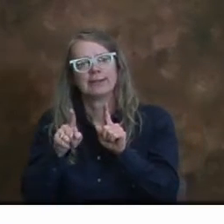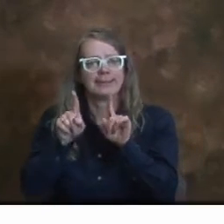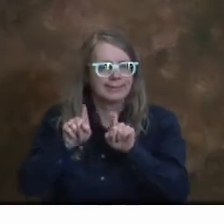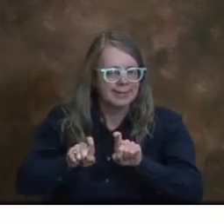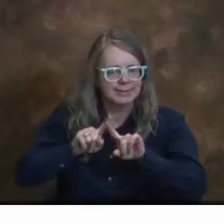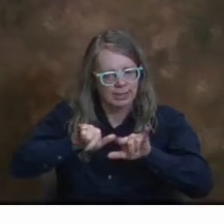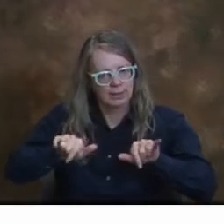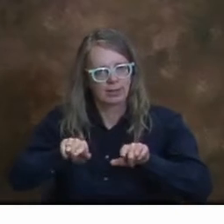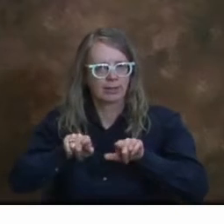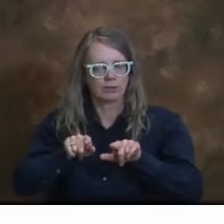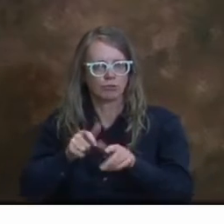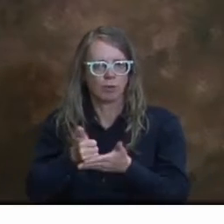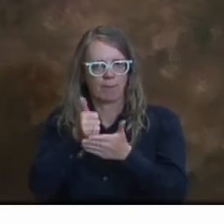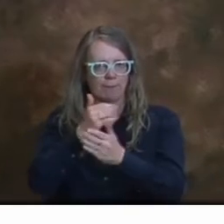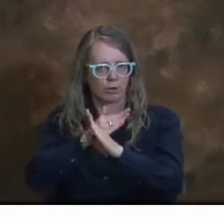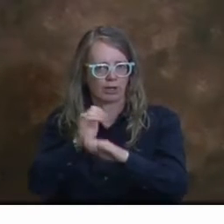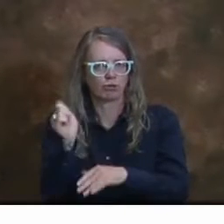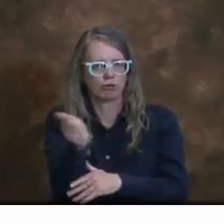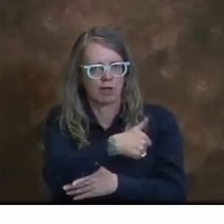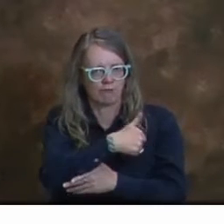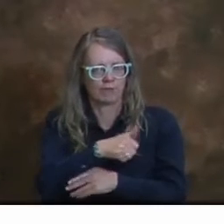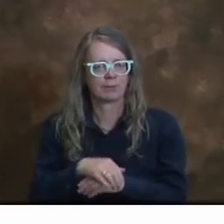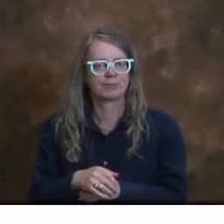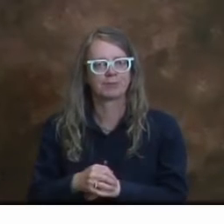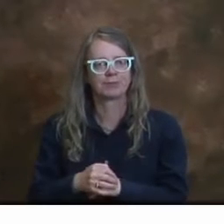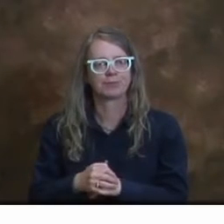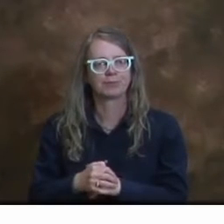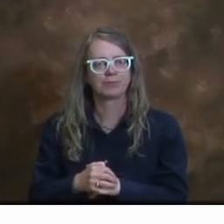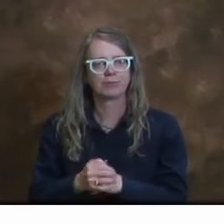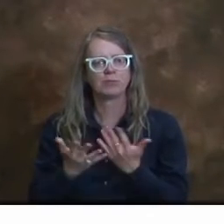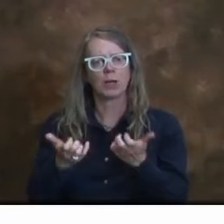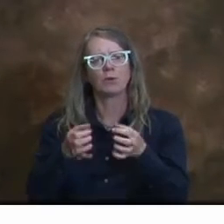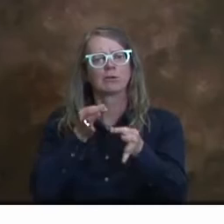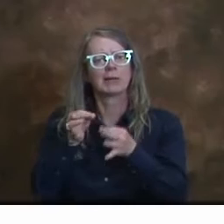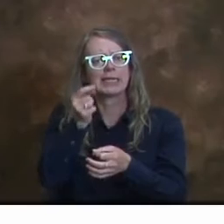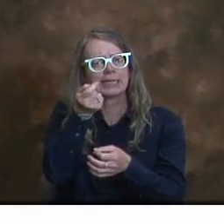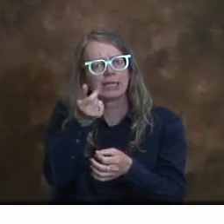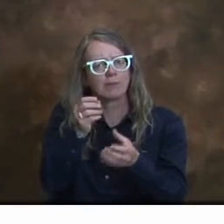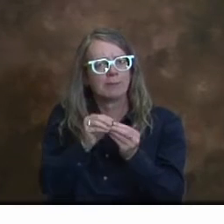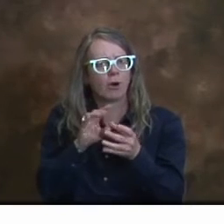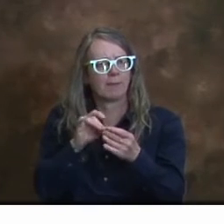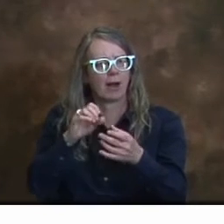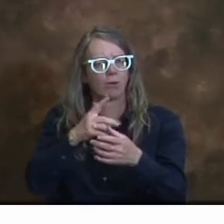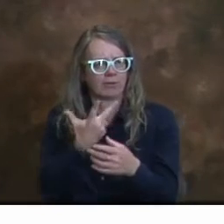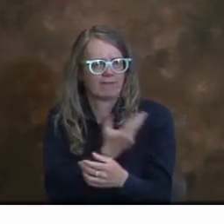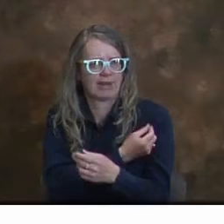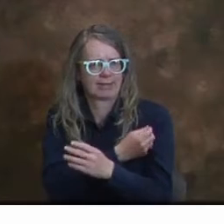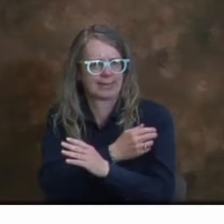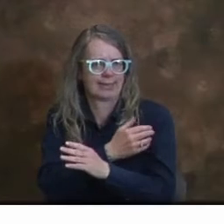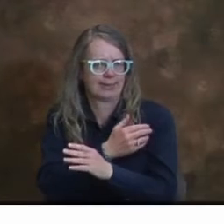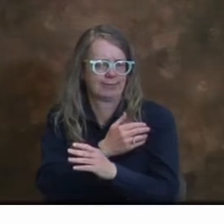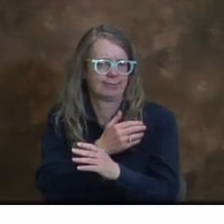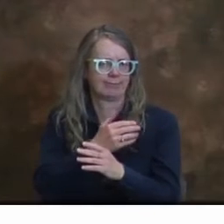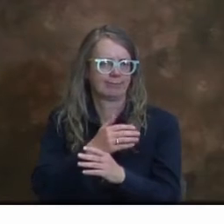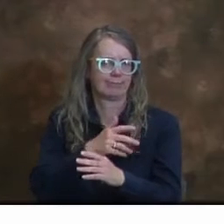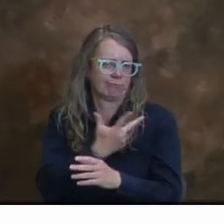contagio. Quería también hablar un poco más acerca de los esfuerzos de vacunación contra el COVID-19.